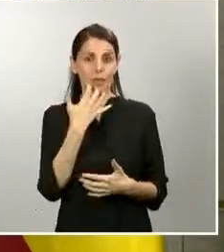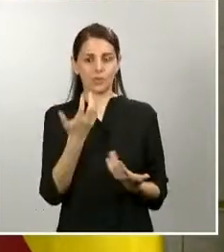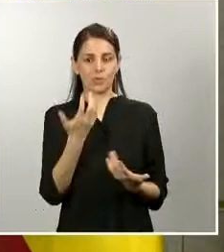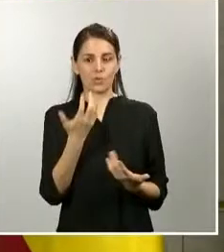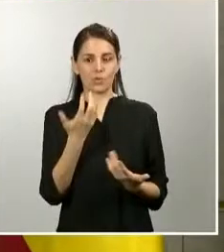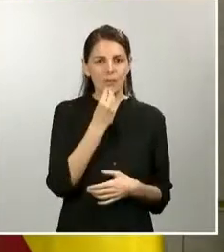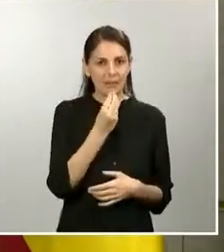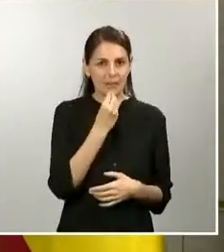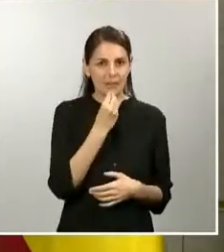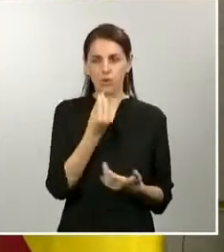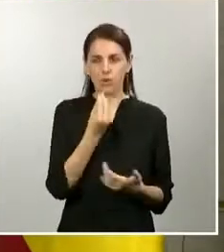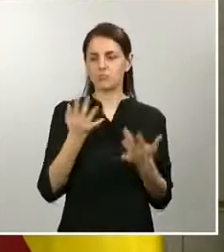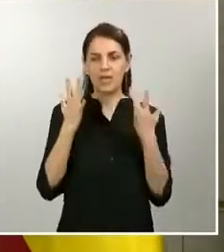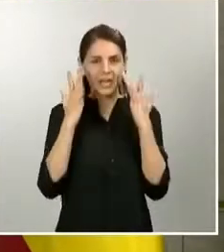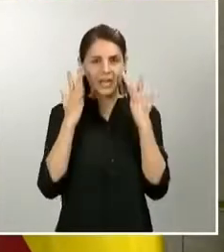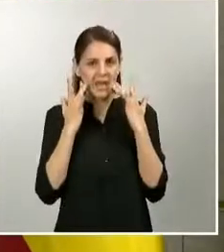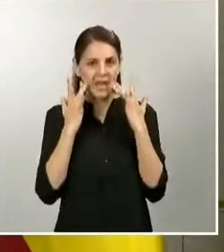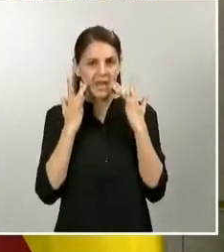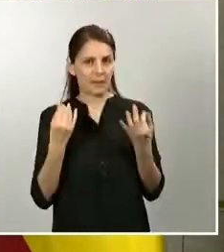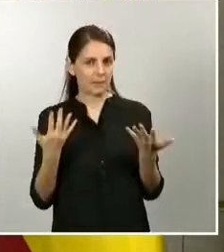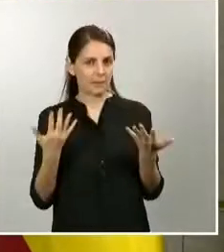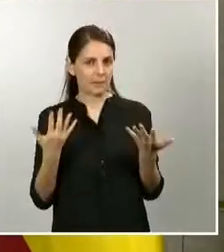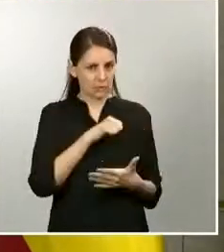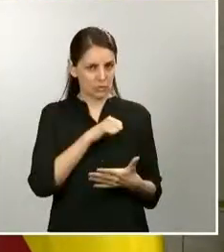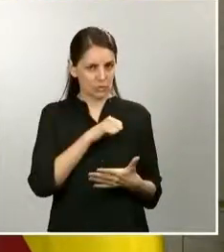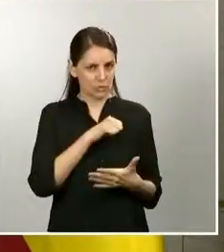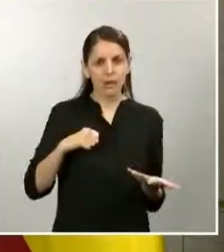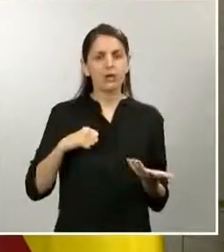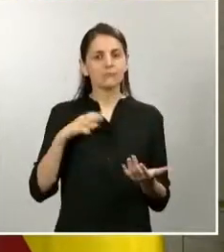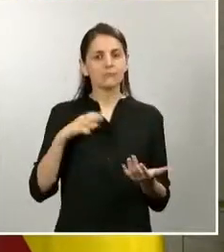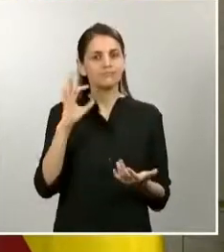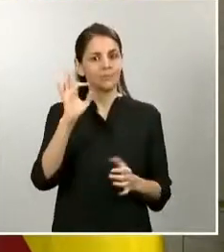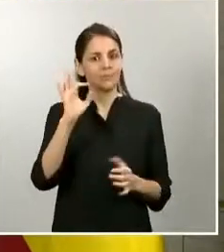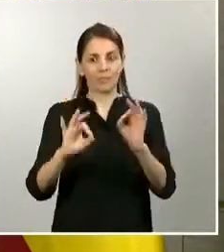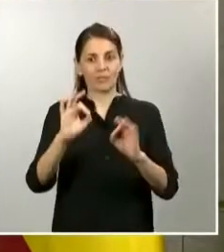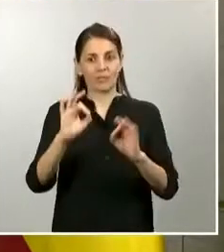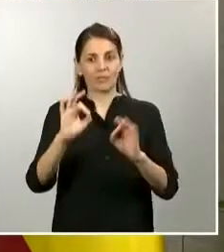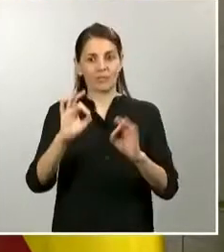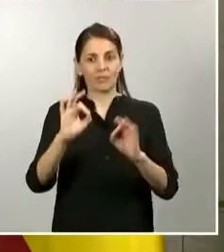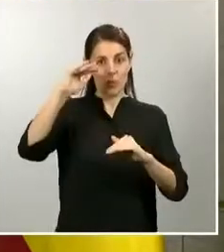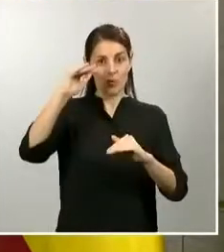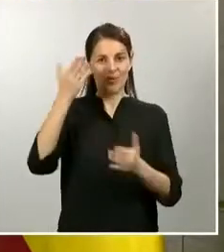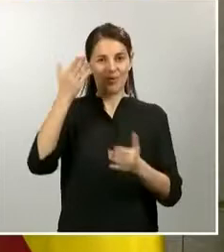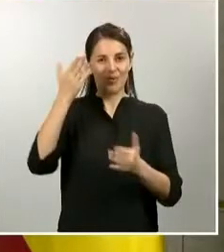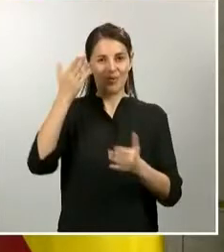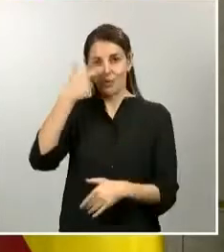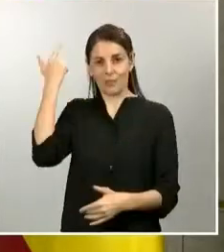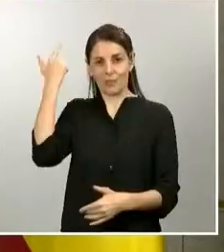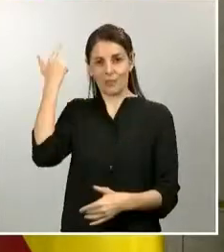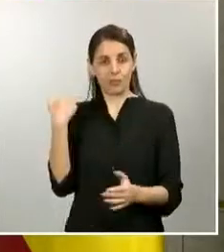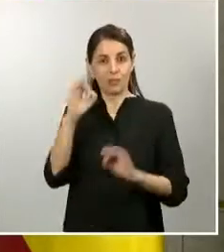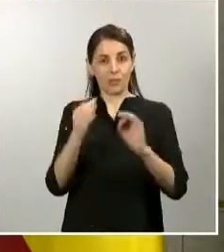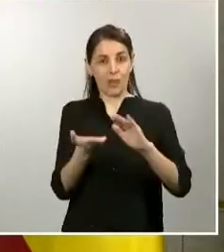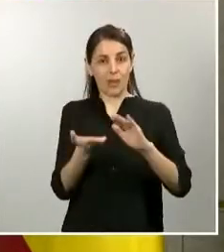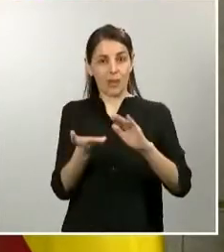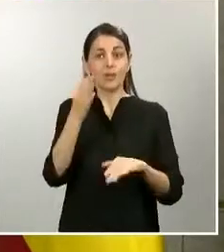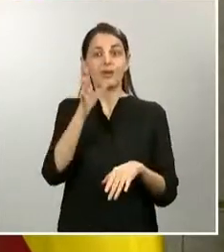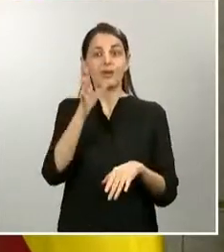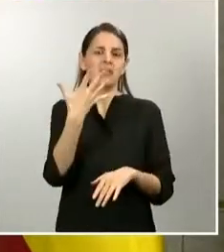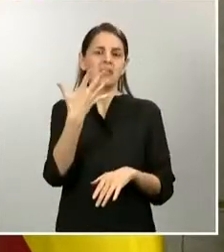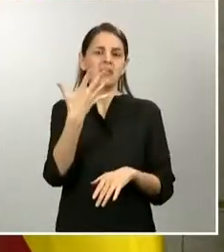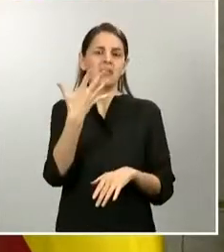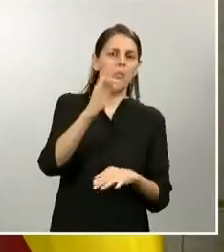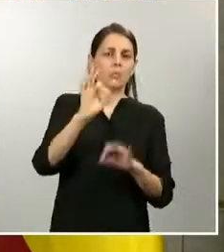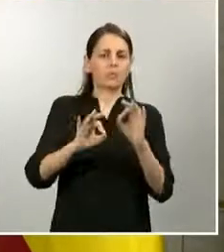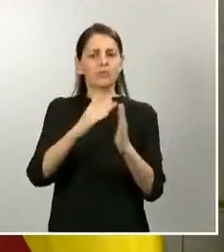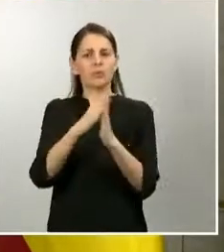personal, está habiendo un aumento respecto al año pasado, que en estos momentos está entre un 5% y un por ciento y